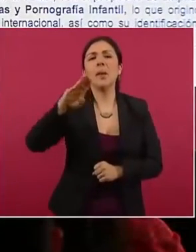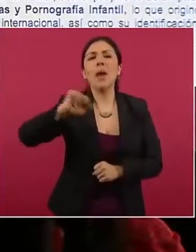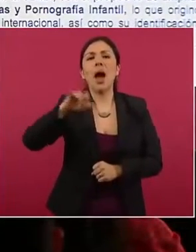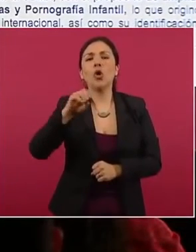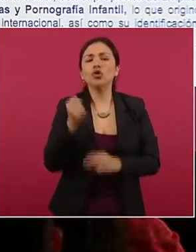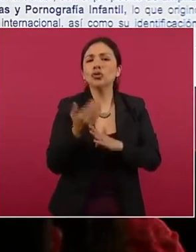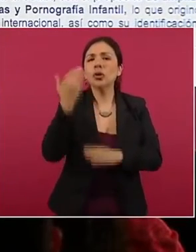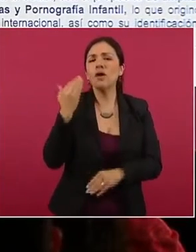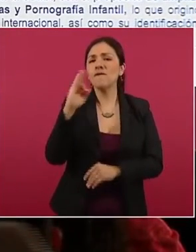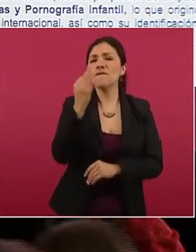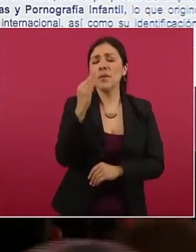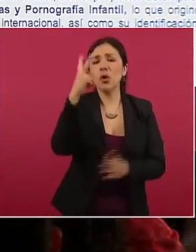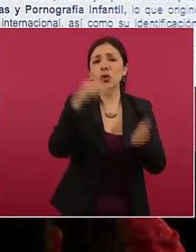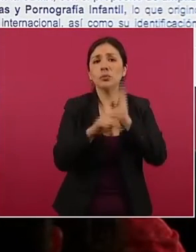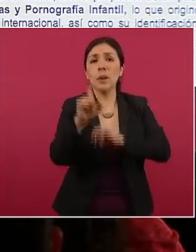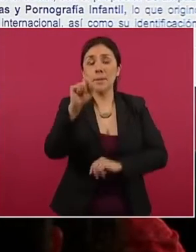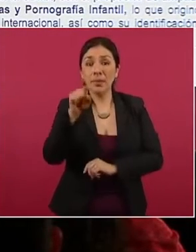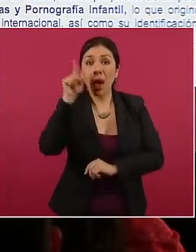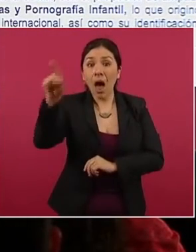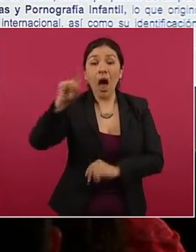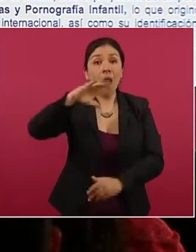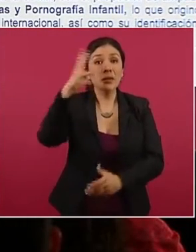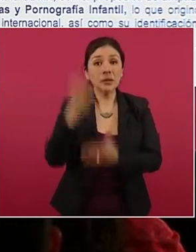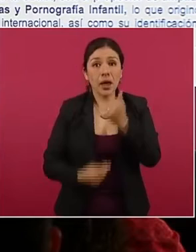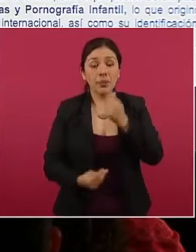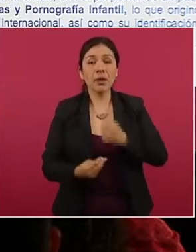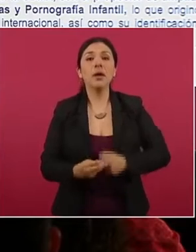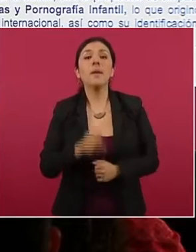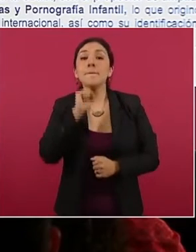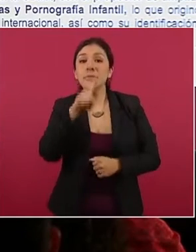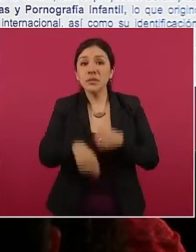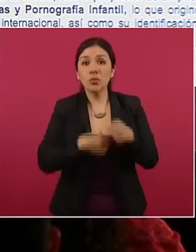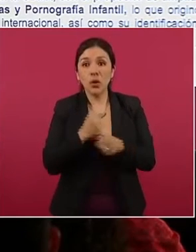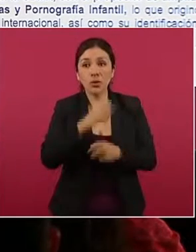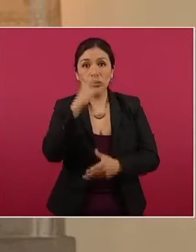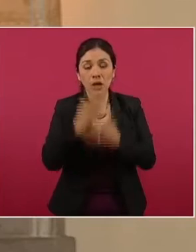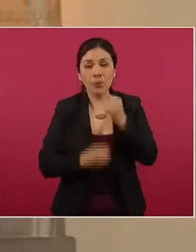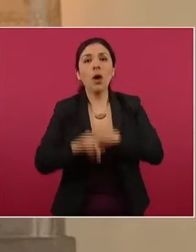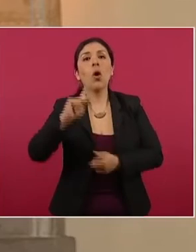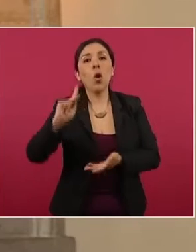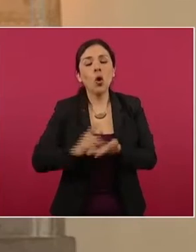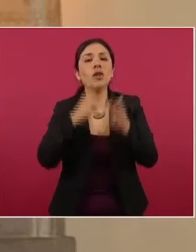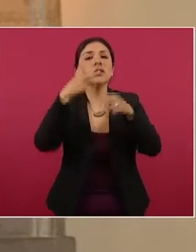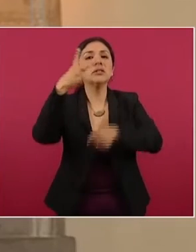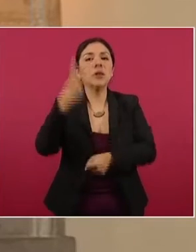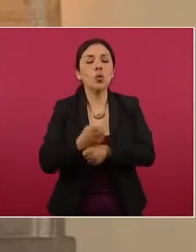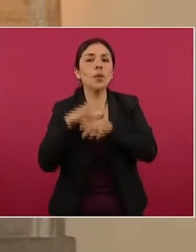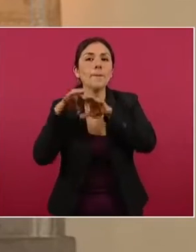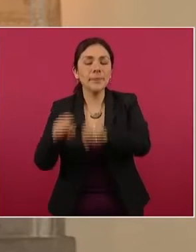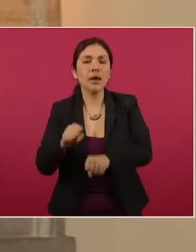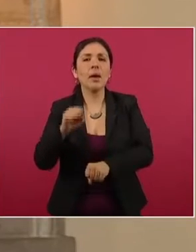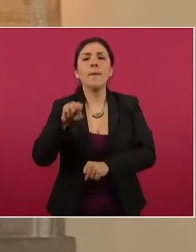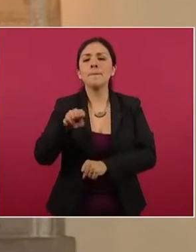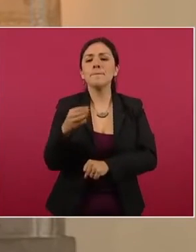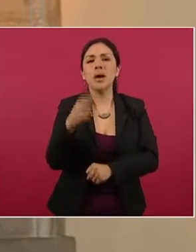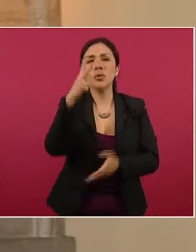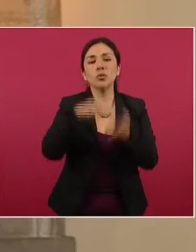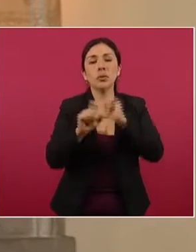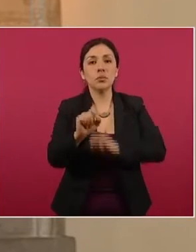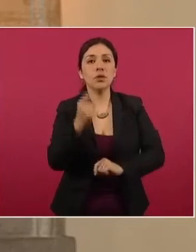2020, escapa ese mismo año y fue reaprendido en mayo de 2021.